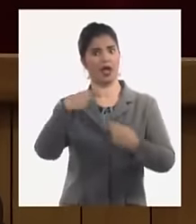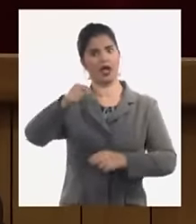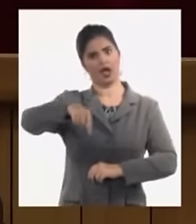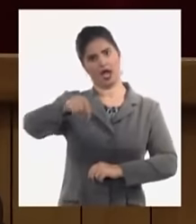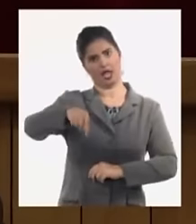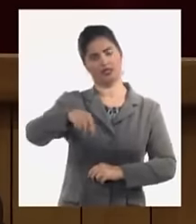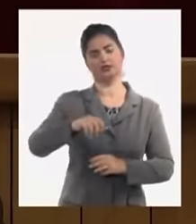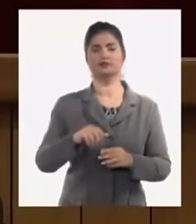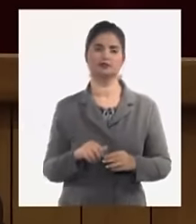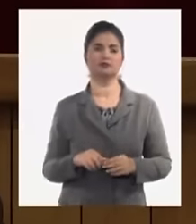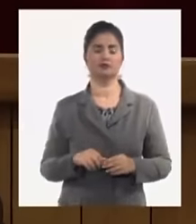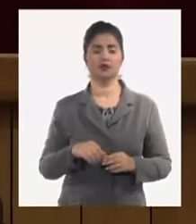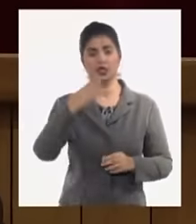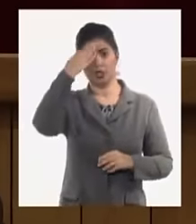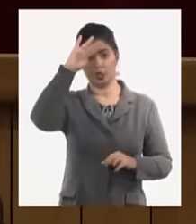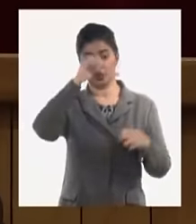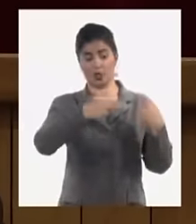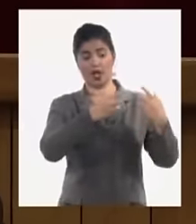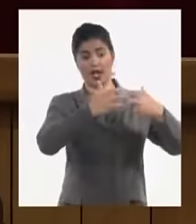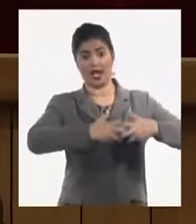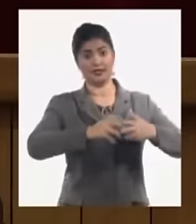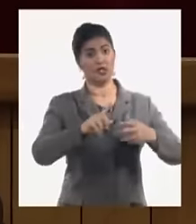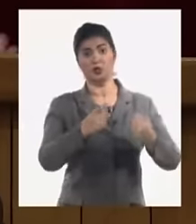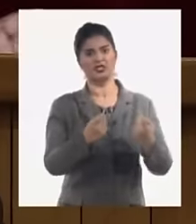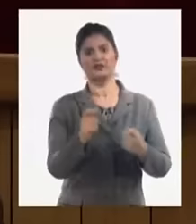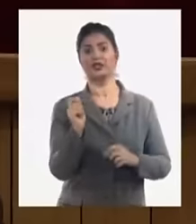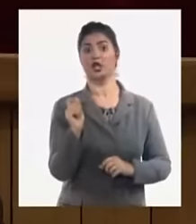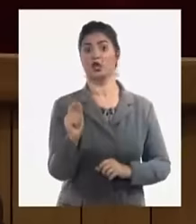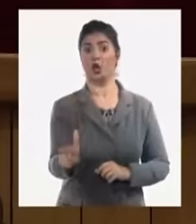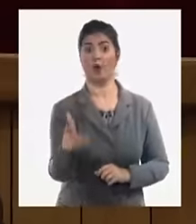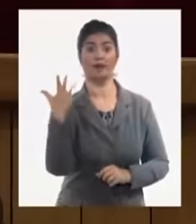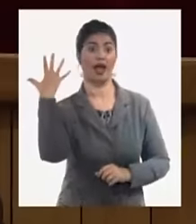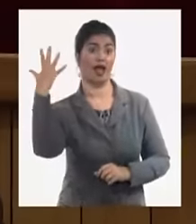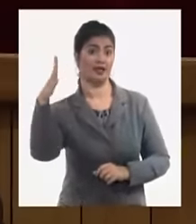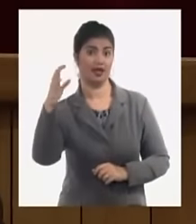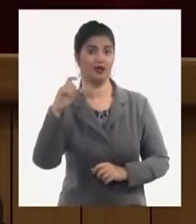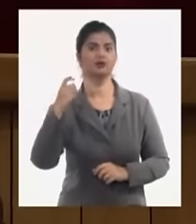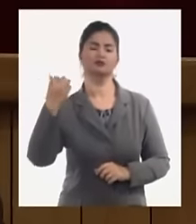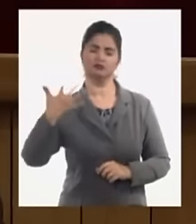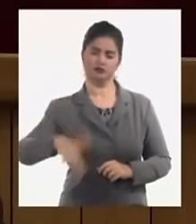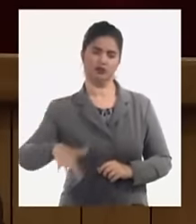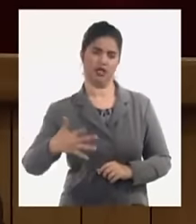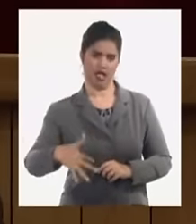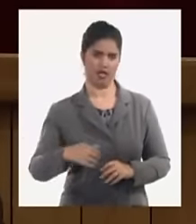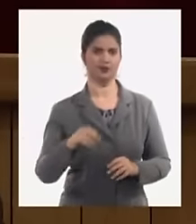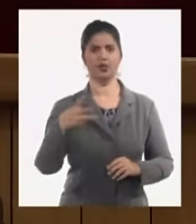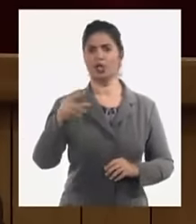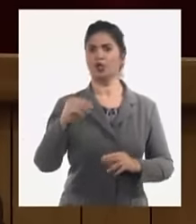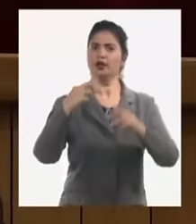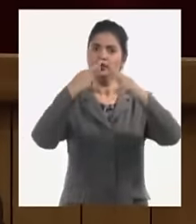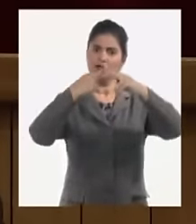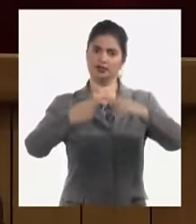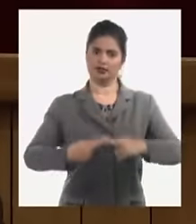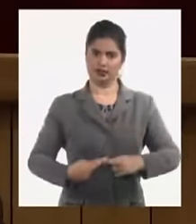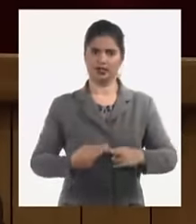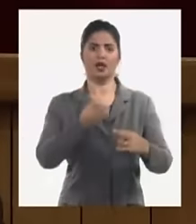entonces eso va conducido en este sentido va a salir una nueva lista de las actividades